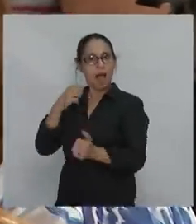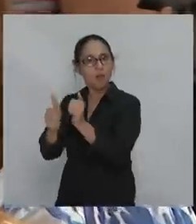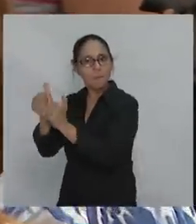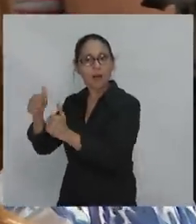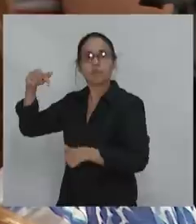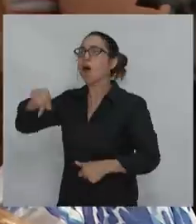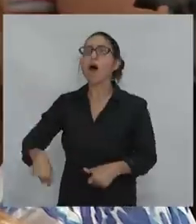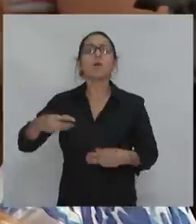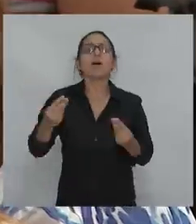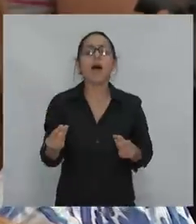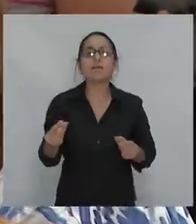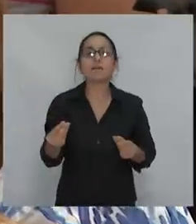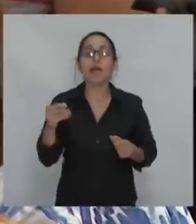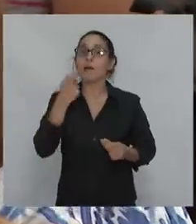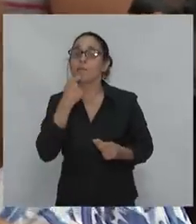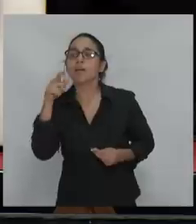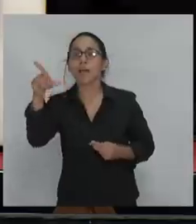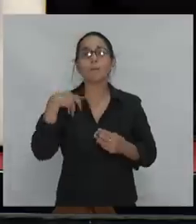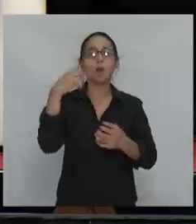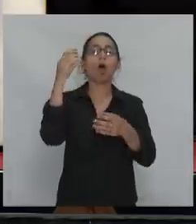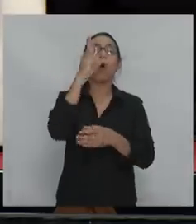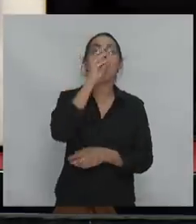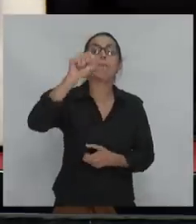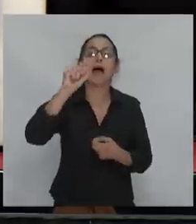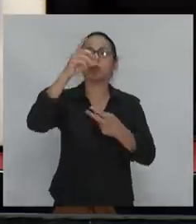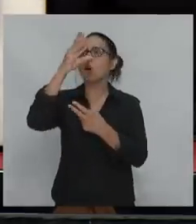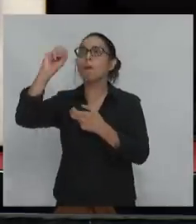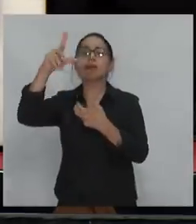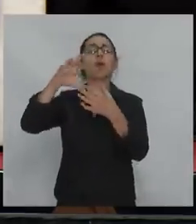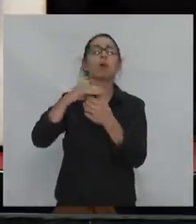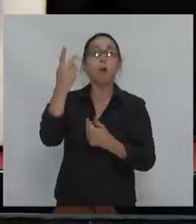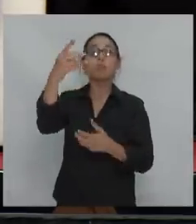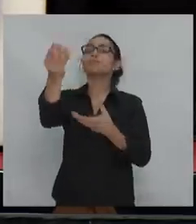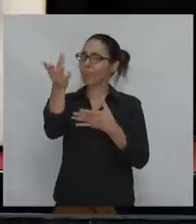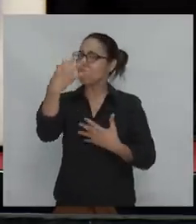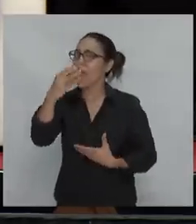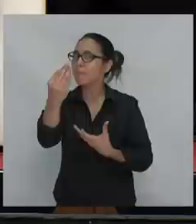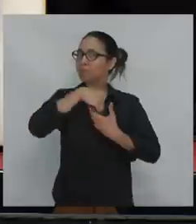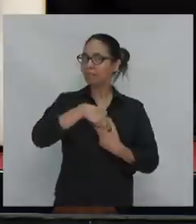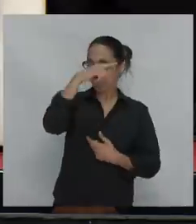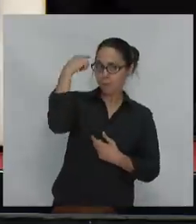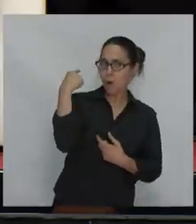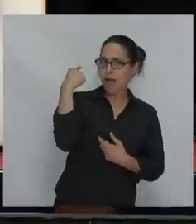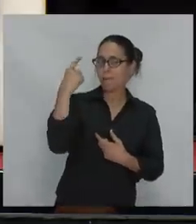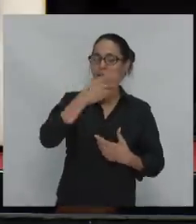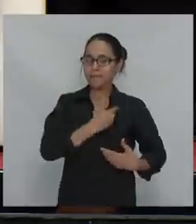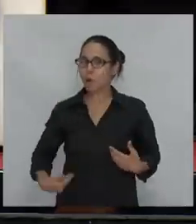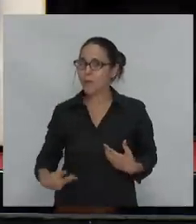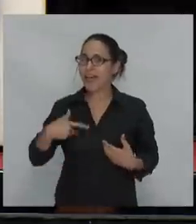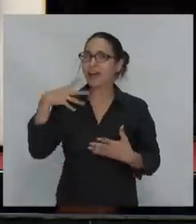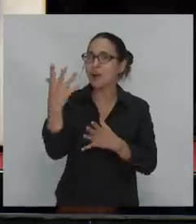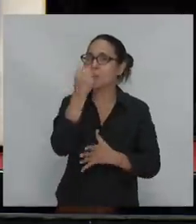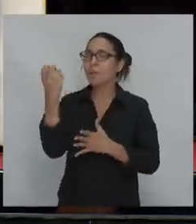hoy fortifican sus fronteras y se pelean contra la globalización. Y resulta que los comunistas, que son